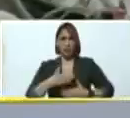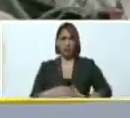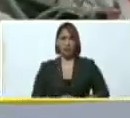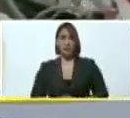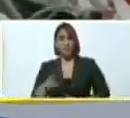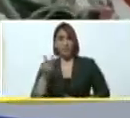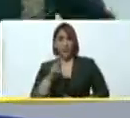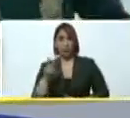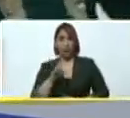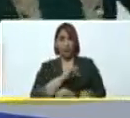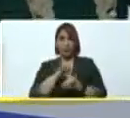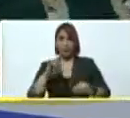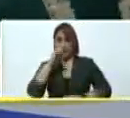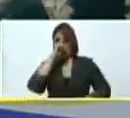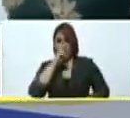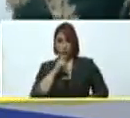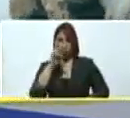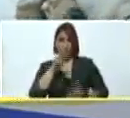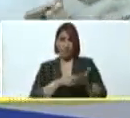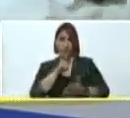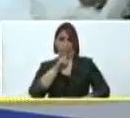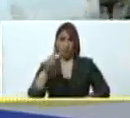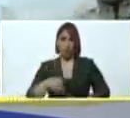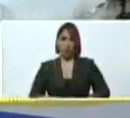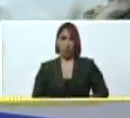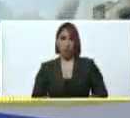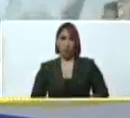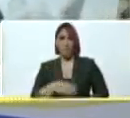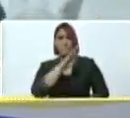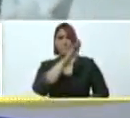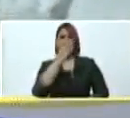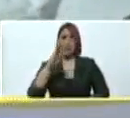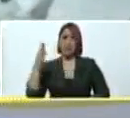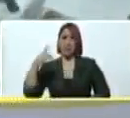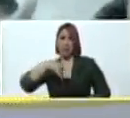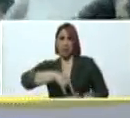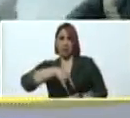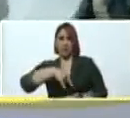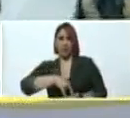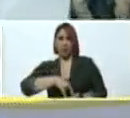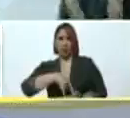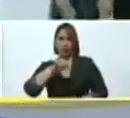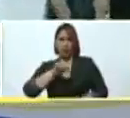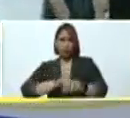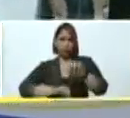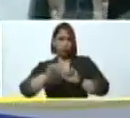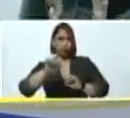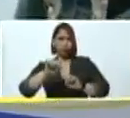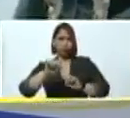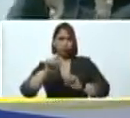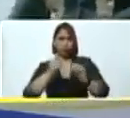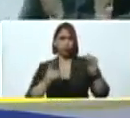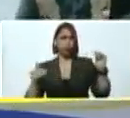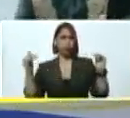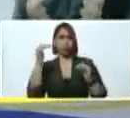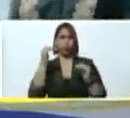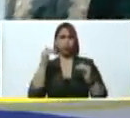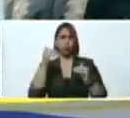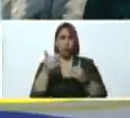Venezuela termina el año 2021, bicentenario de Carabobo, en ofensiva, a la alza,